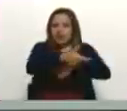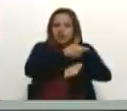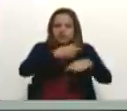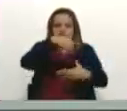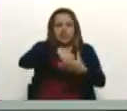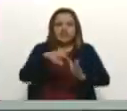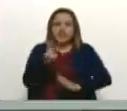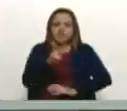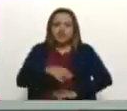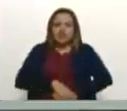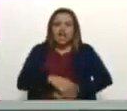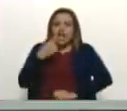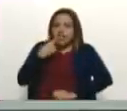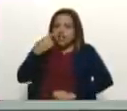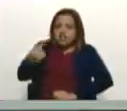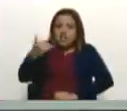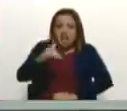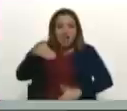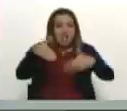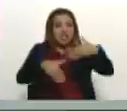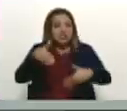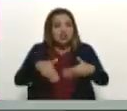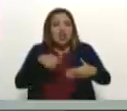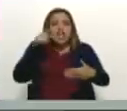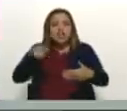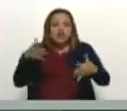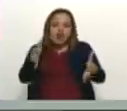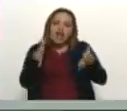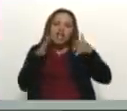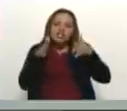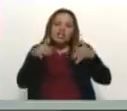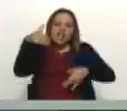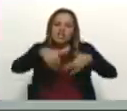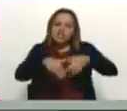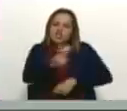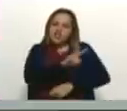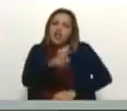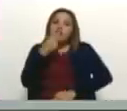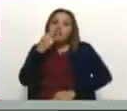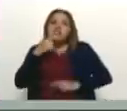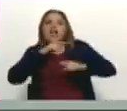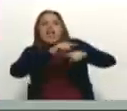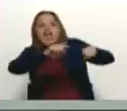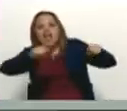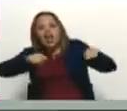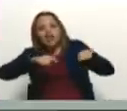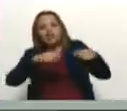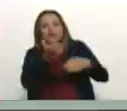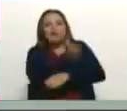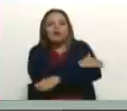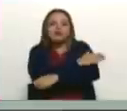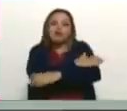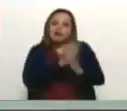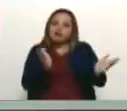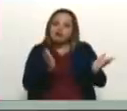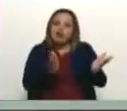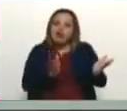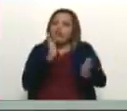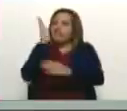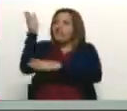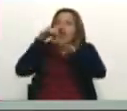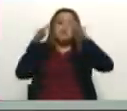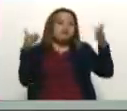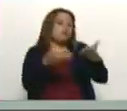Y ellos dicen que si vienen las elecciones, ellos ganan las elecciones en Venezuela. Lo dicen ellos. Se van por el mundo diciendo,